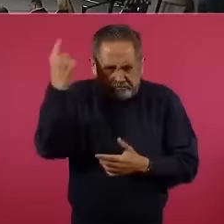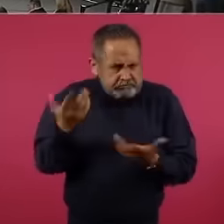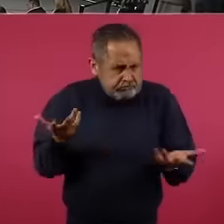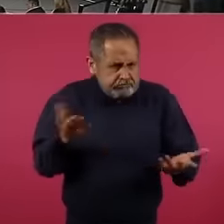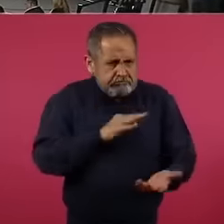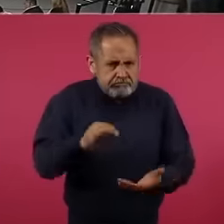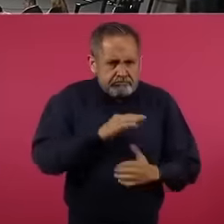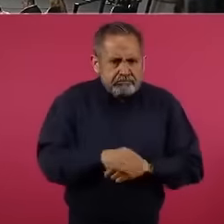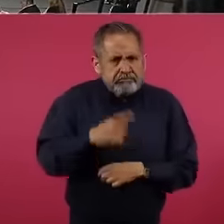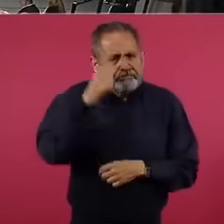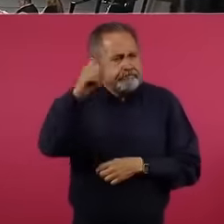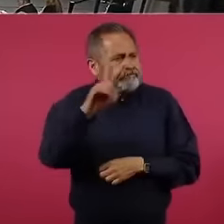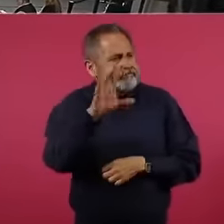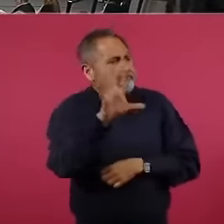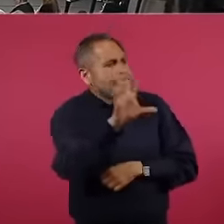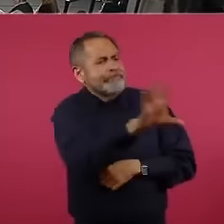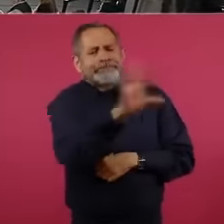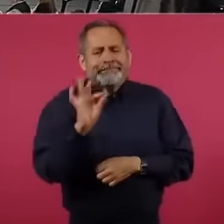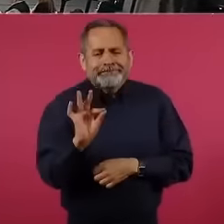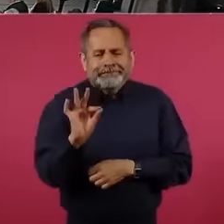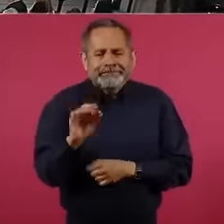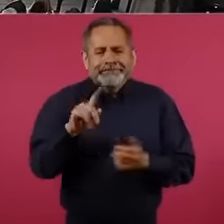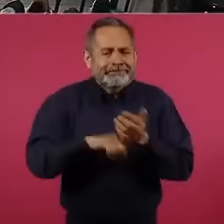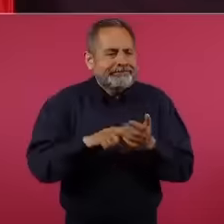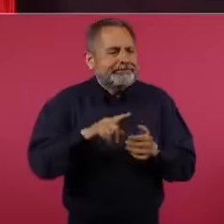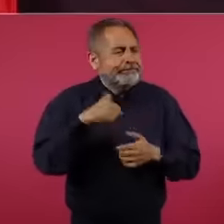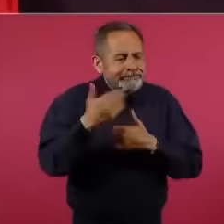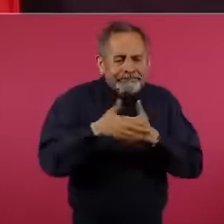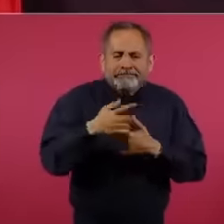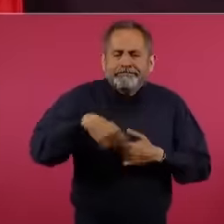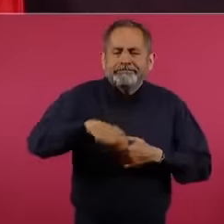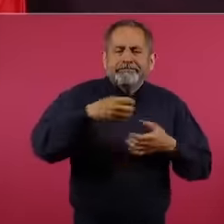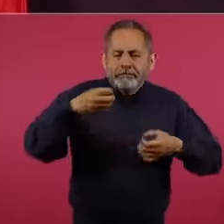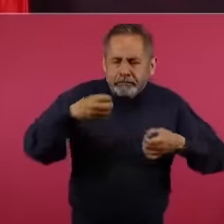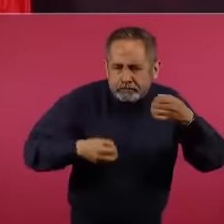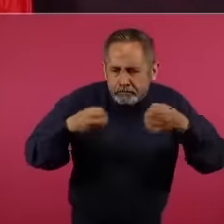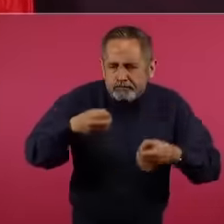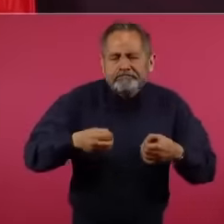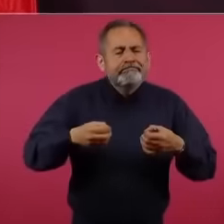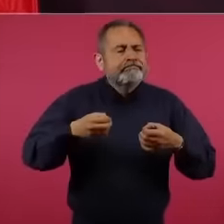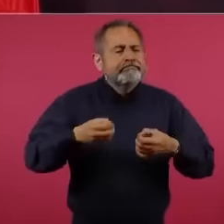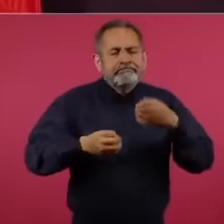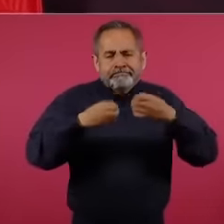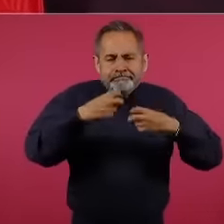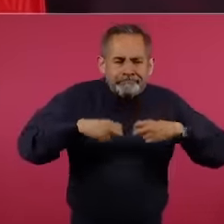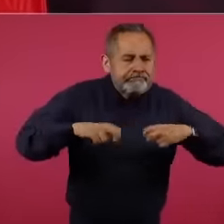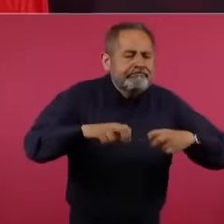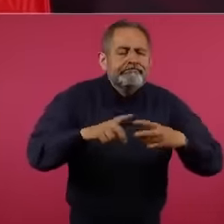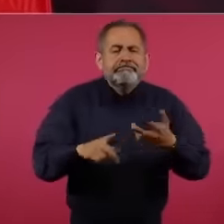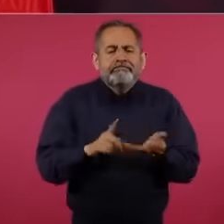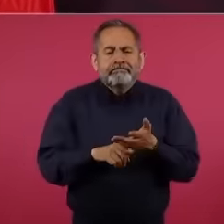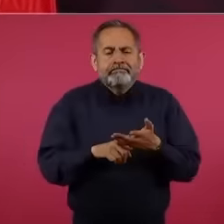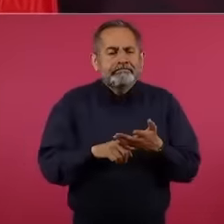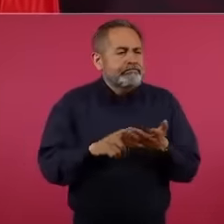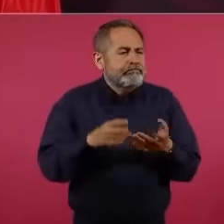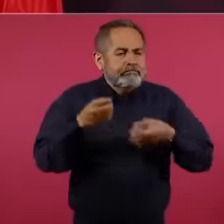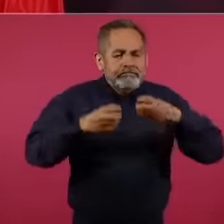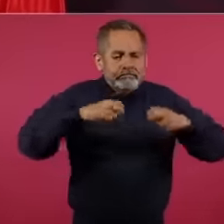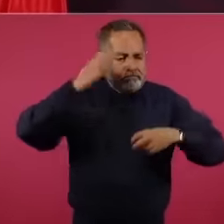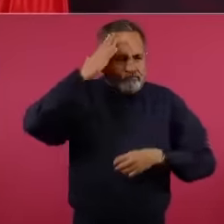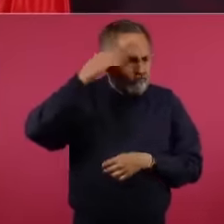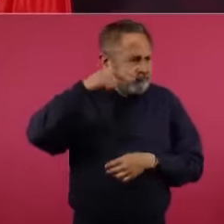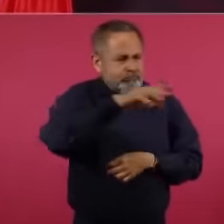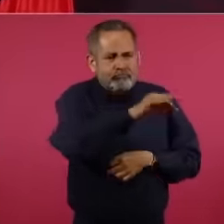para elegir a los jueces, a los magistrados, a los